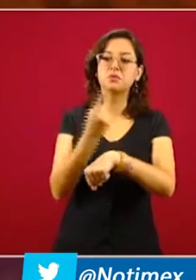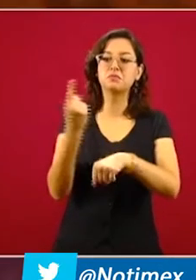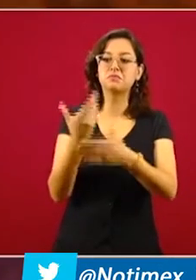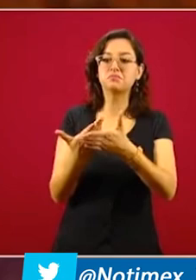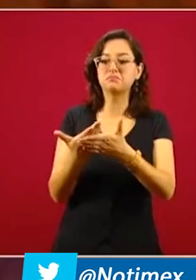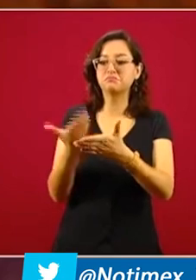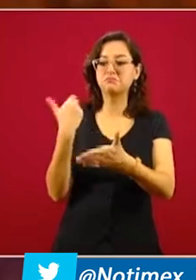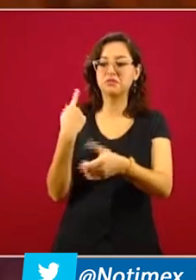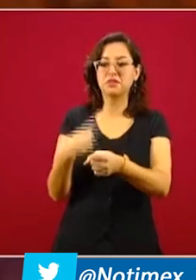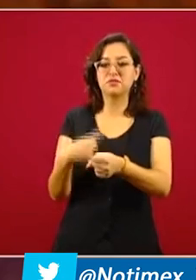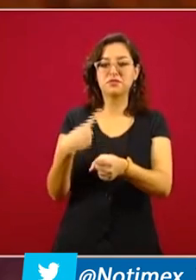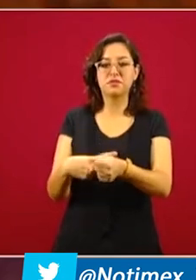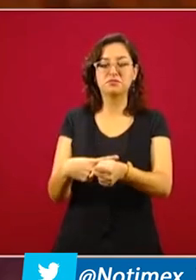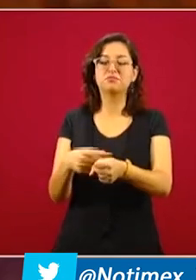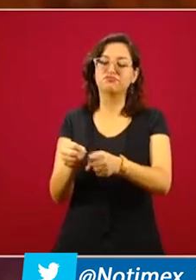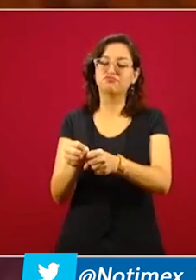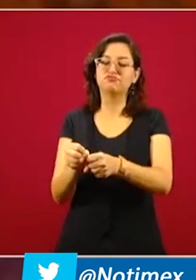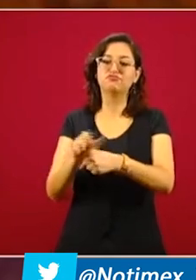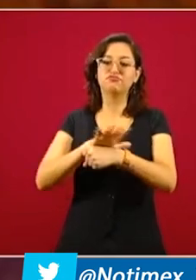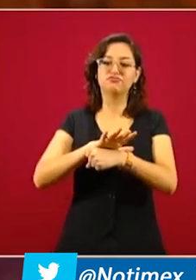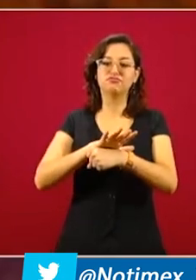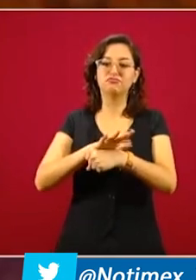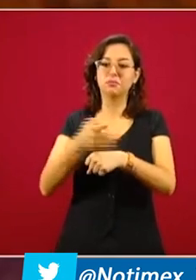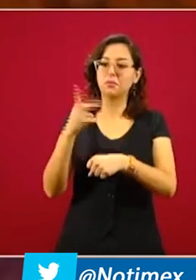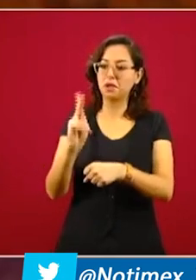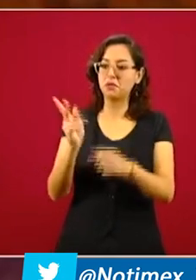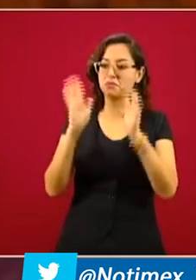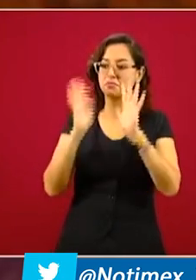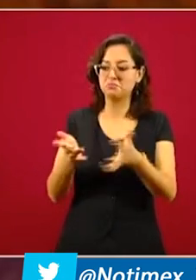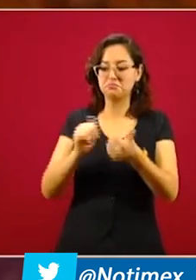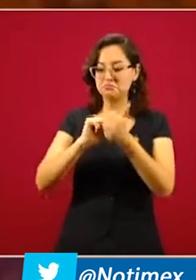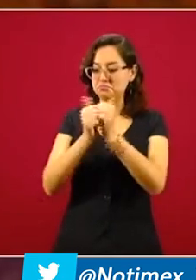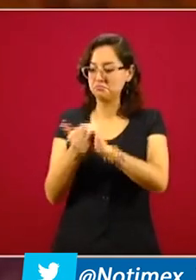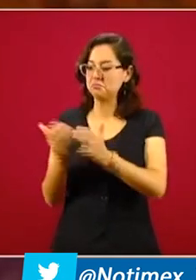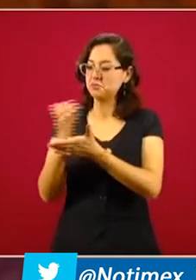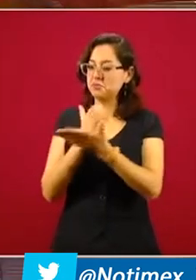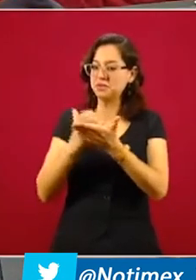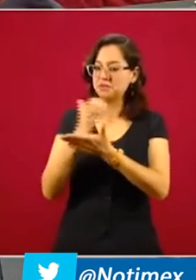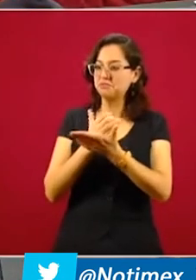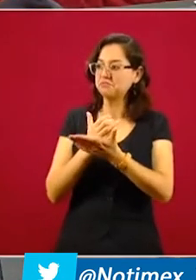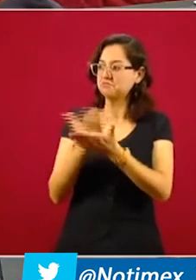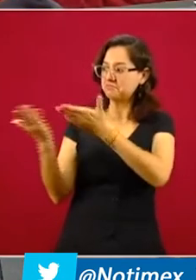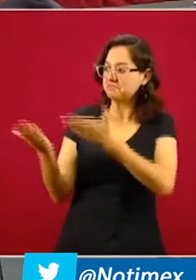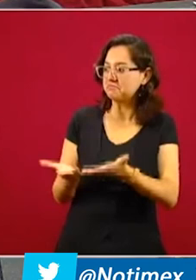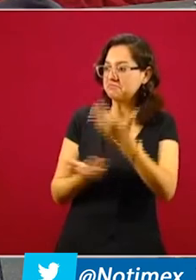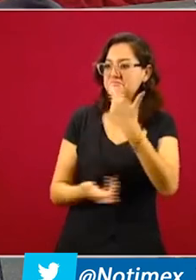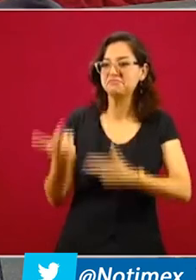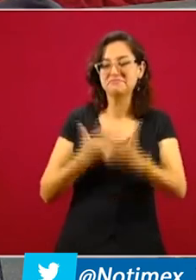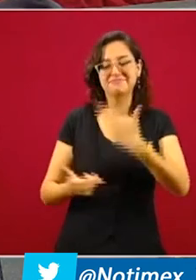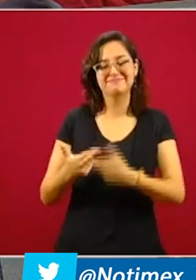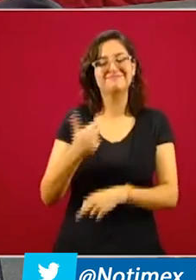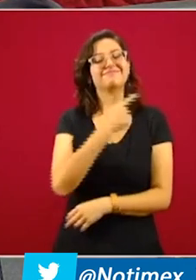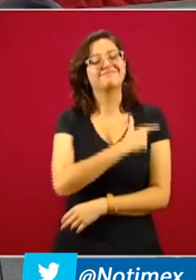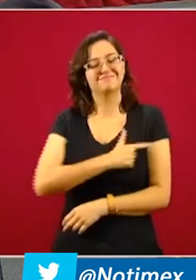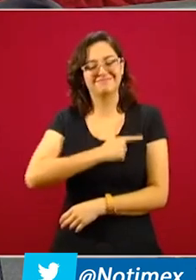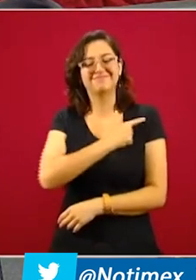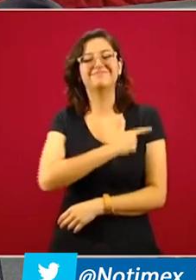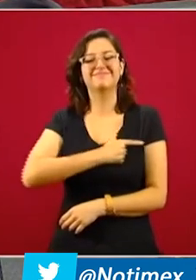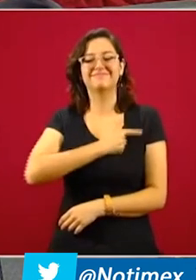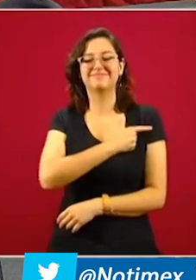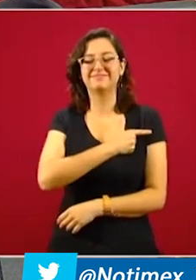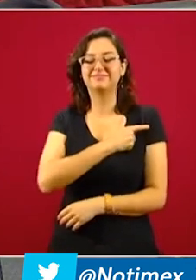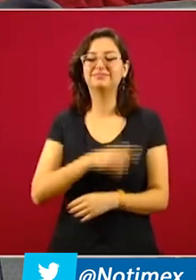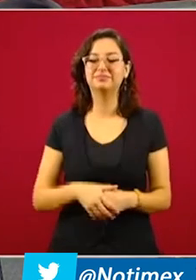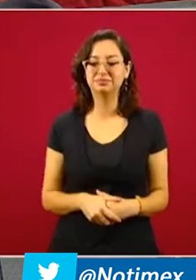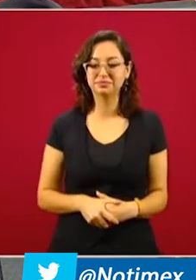dio la bienvenida al funcionario. Nos da mucho gusto que esté de nuevo con nosotros Ricardo Sheffield, quien ya está recuperado luego de que